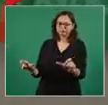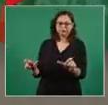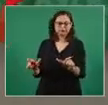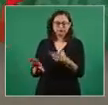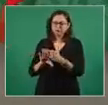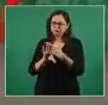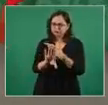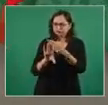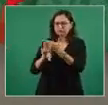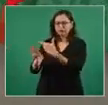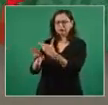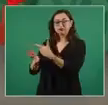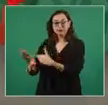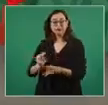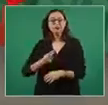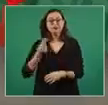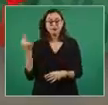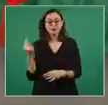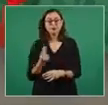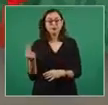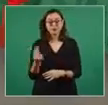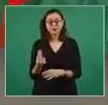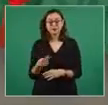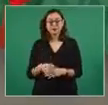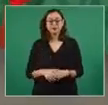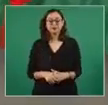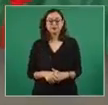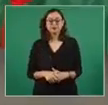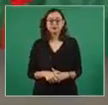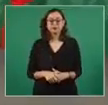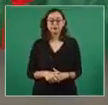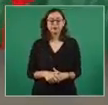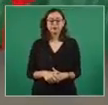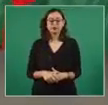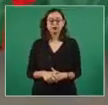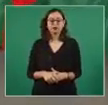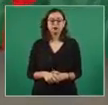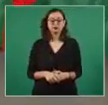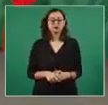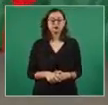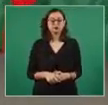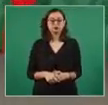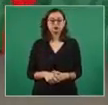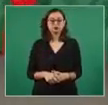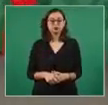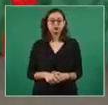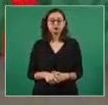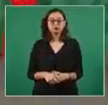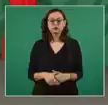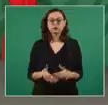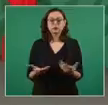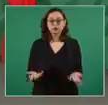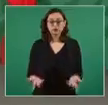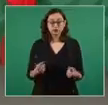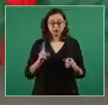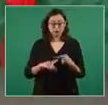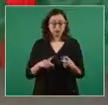la evasión fiscal